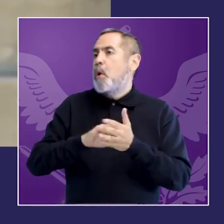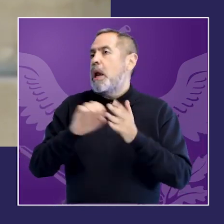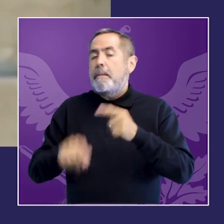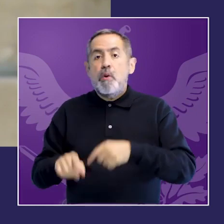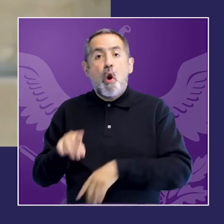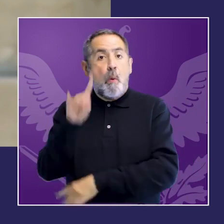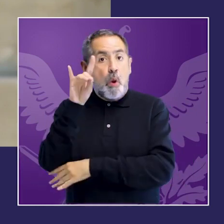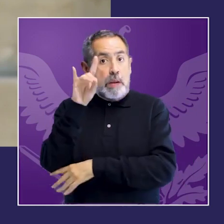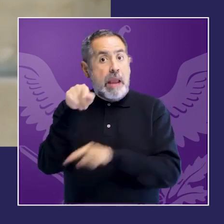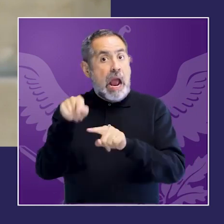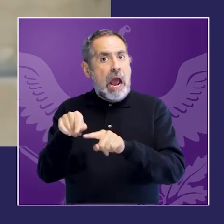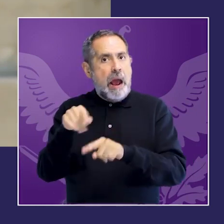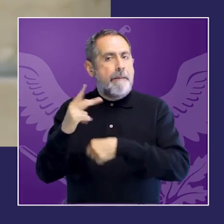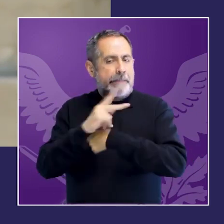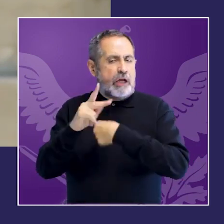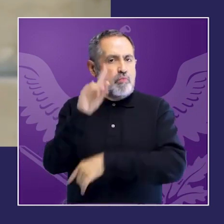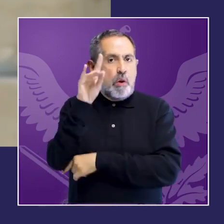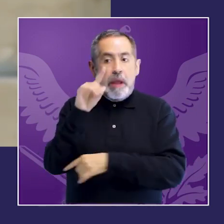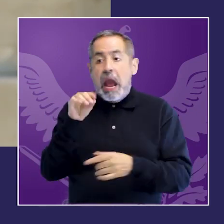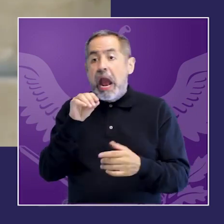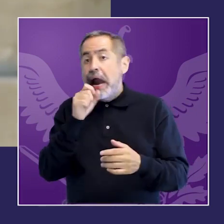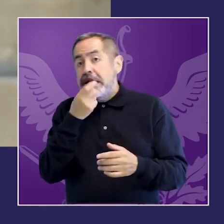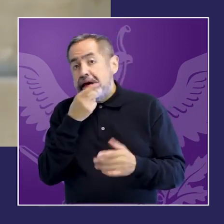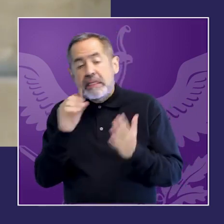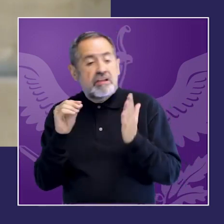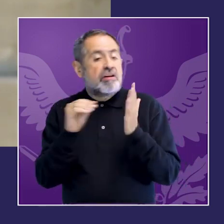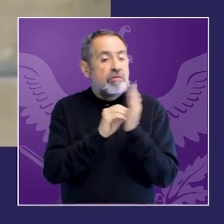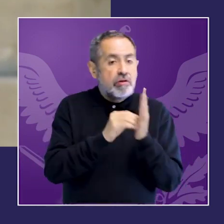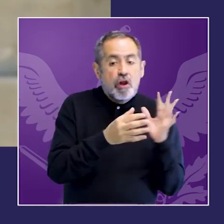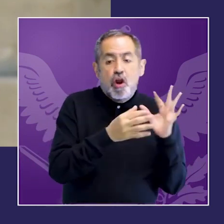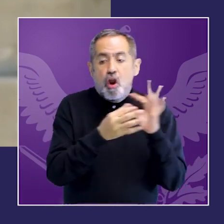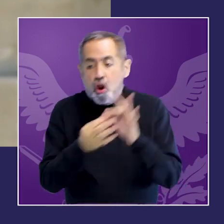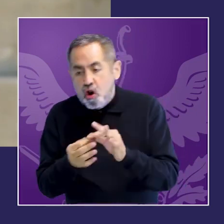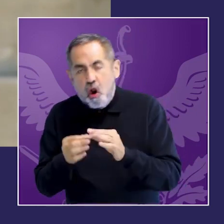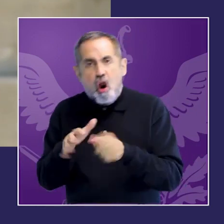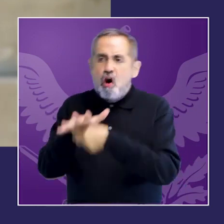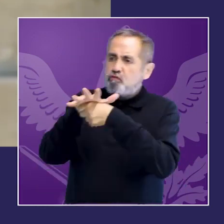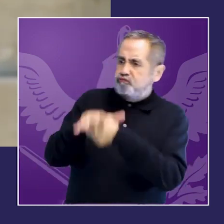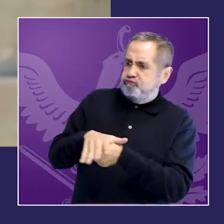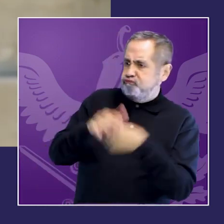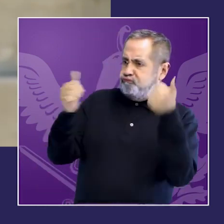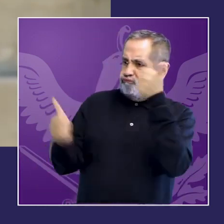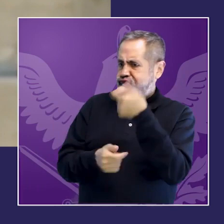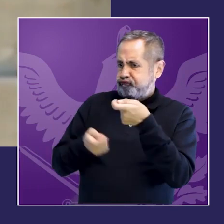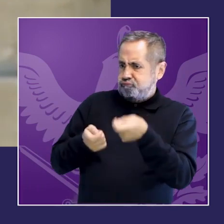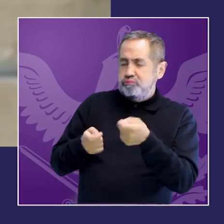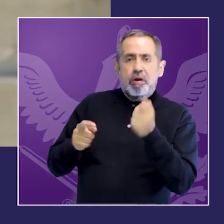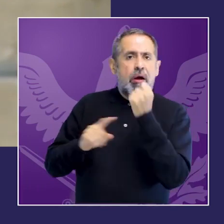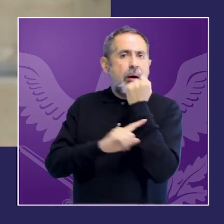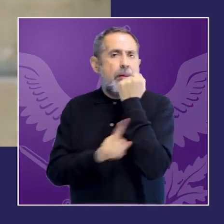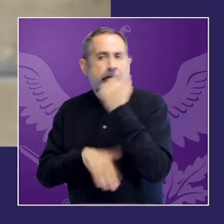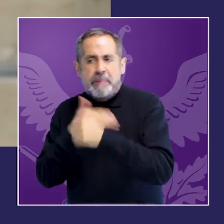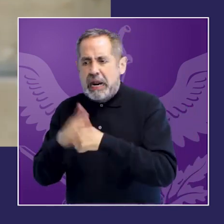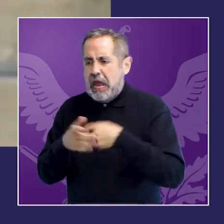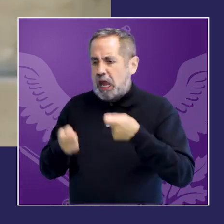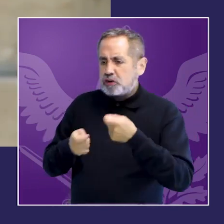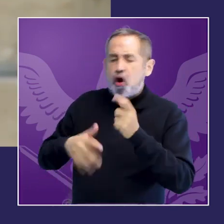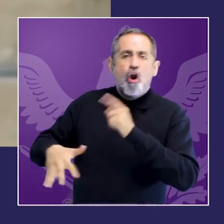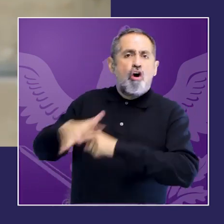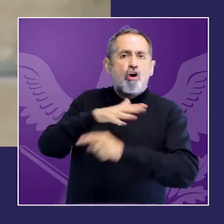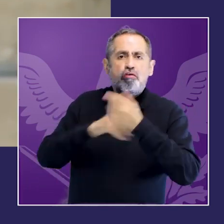otro de los comentarios que se hizo más temprano respecto de la prueba sociológica y como hay que integrar en el